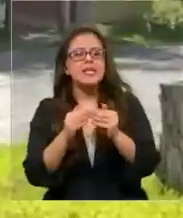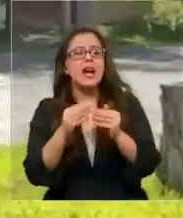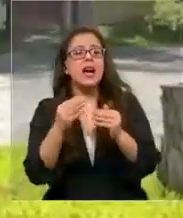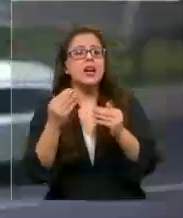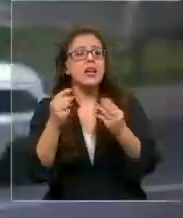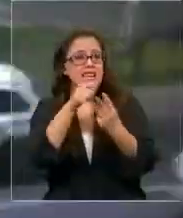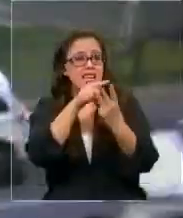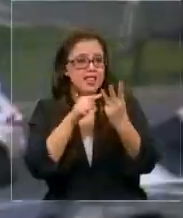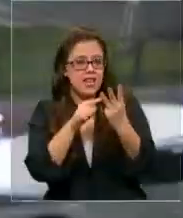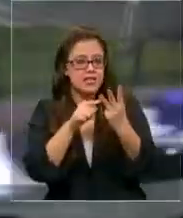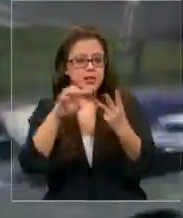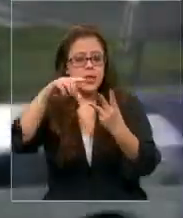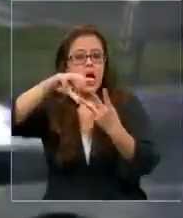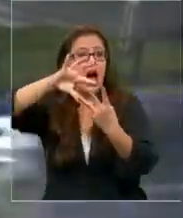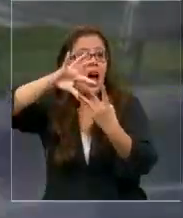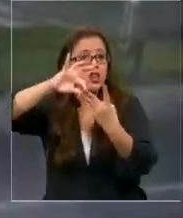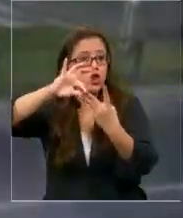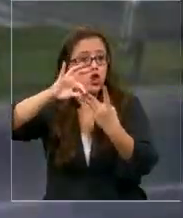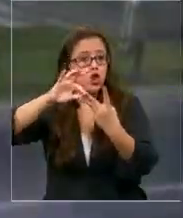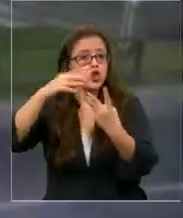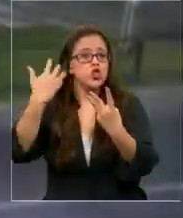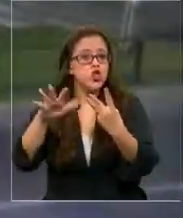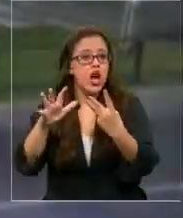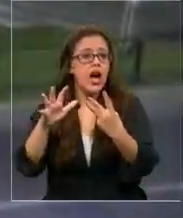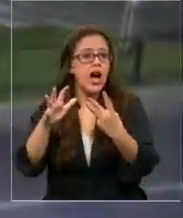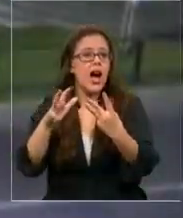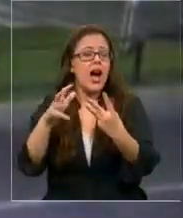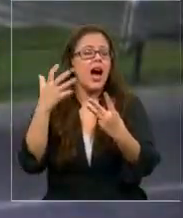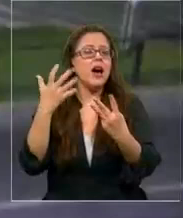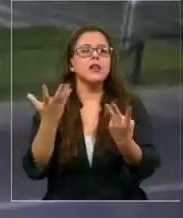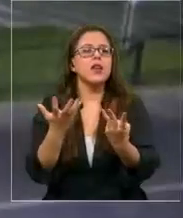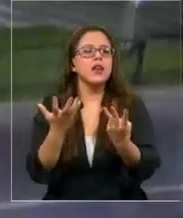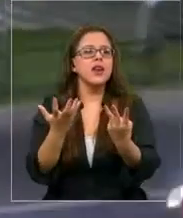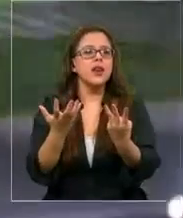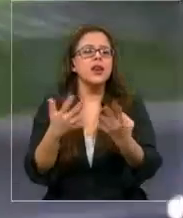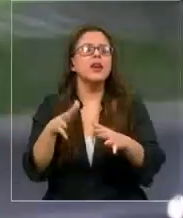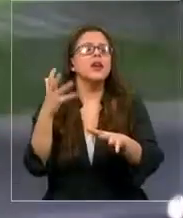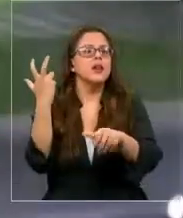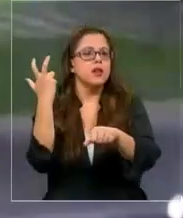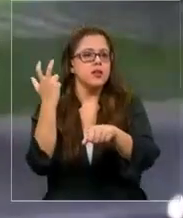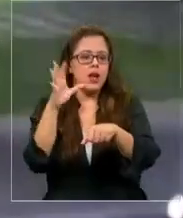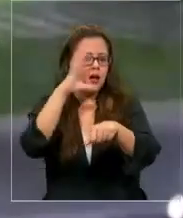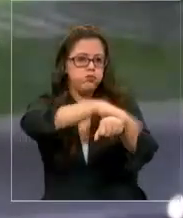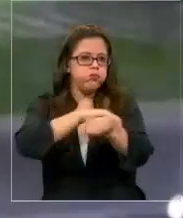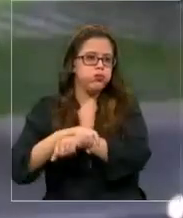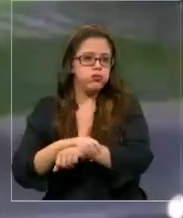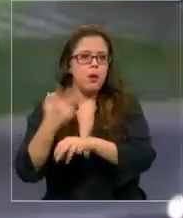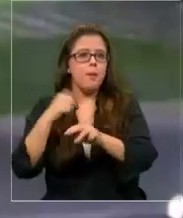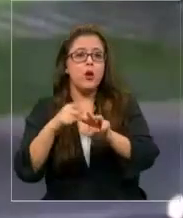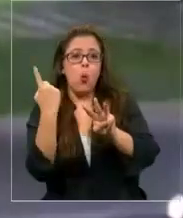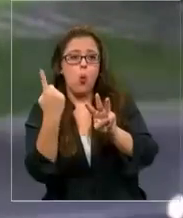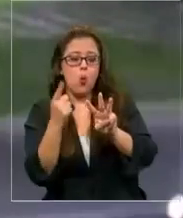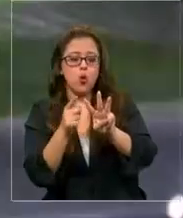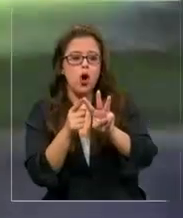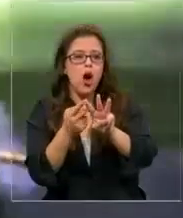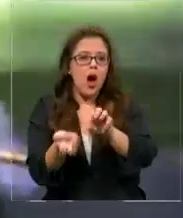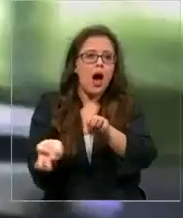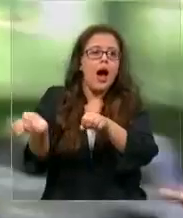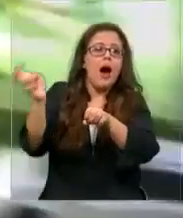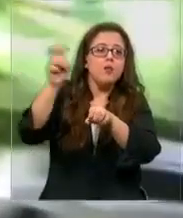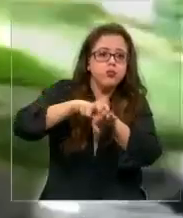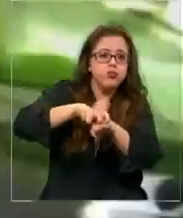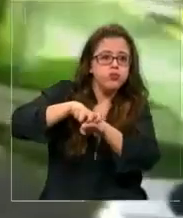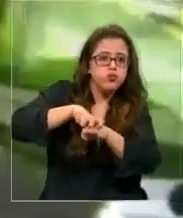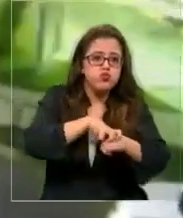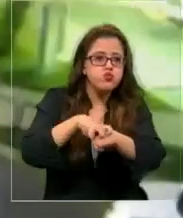sube a la camioneta, a los otros le cerramos el paso y saltaron al techo, al techo de la camioneta. La camioneta partió, uno de ellos cayó rápidamente y